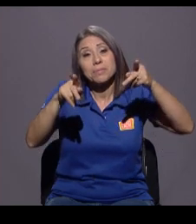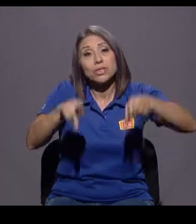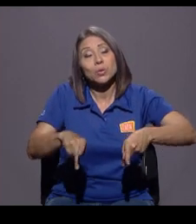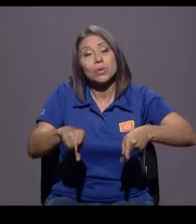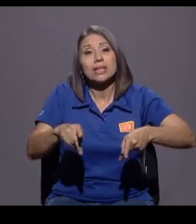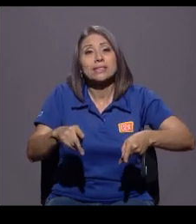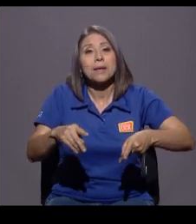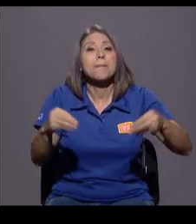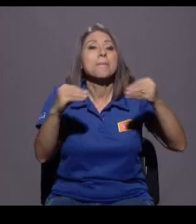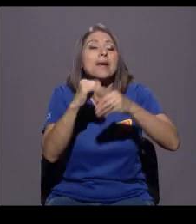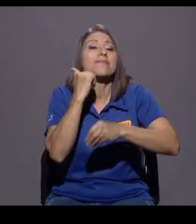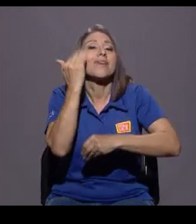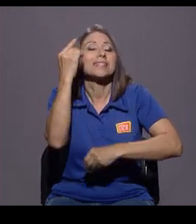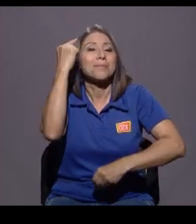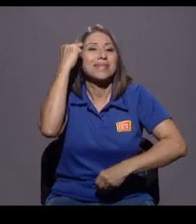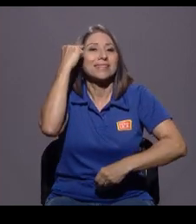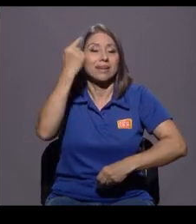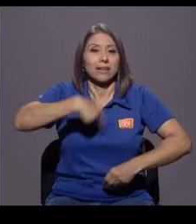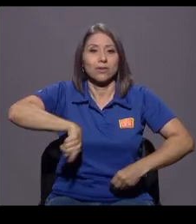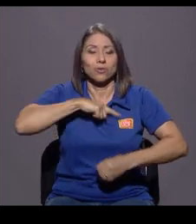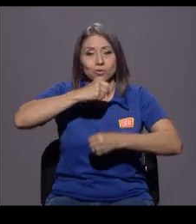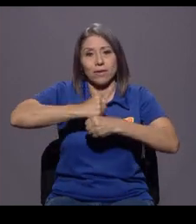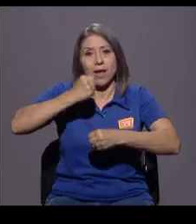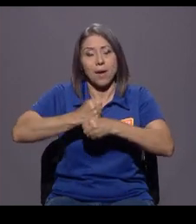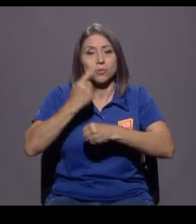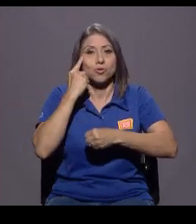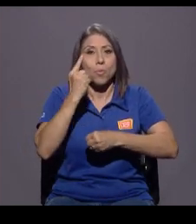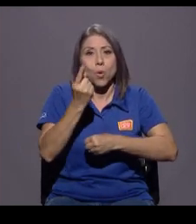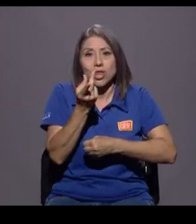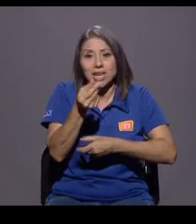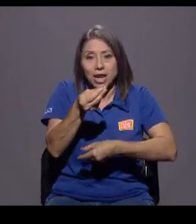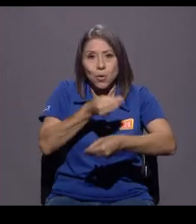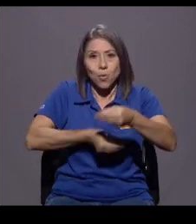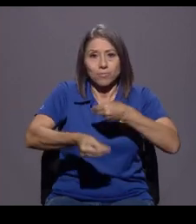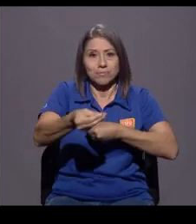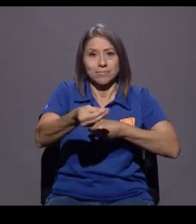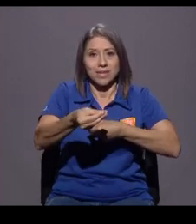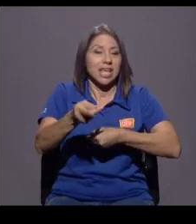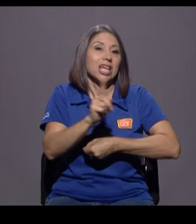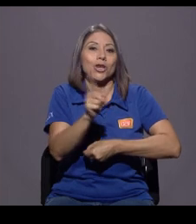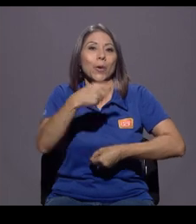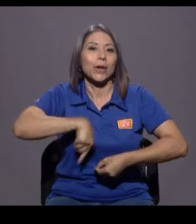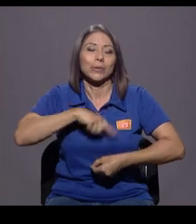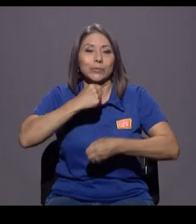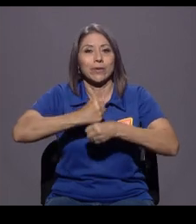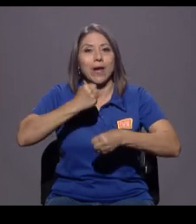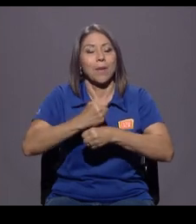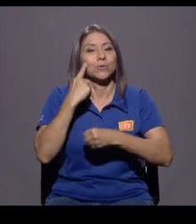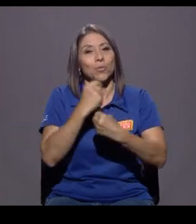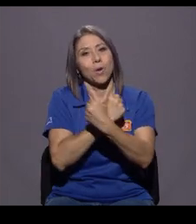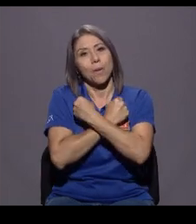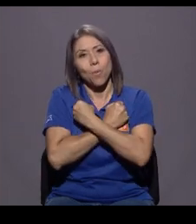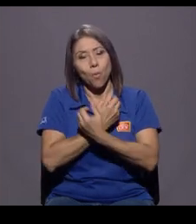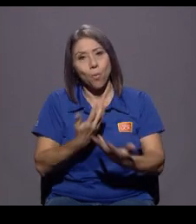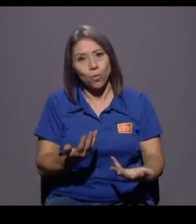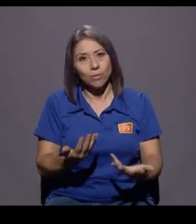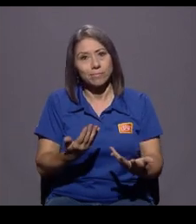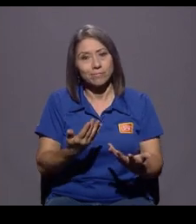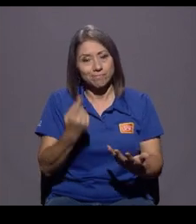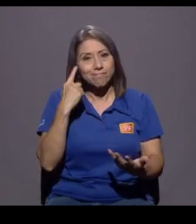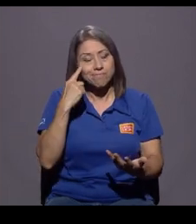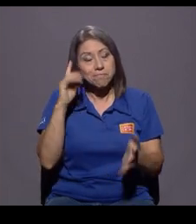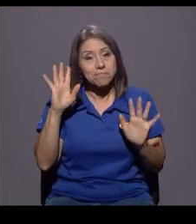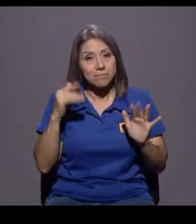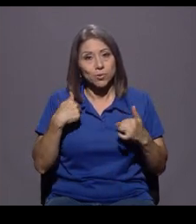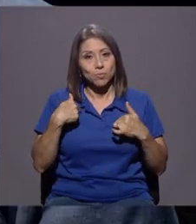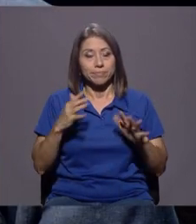que nosotros trabajamos por dinero que de verdad que trabajamos por amor, así tal cual, imagino yo.